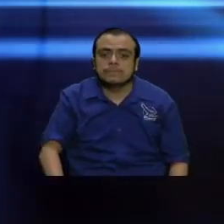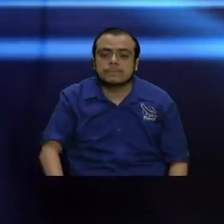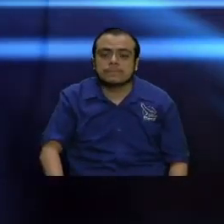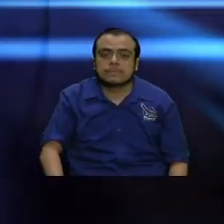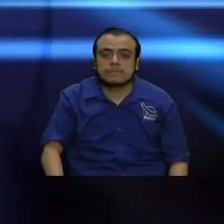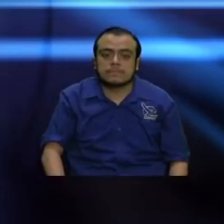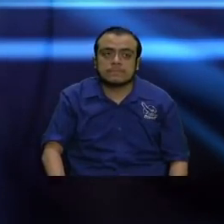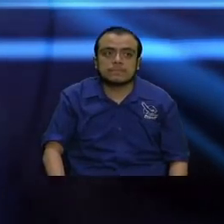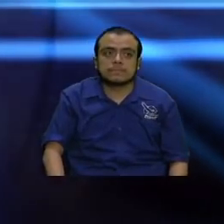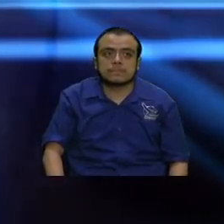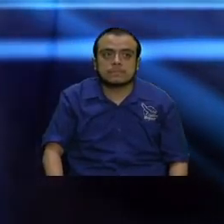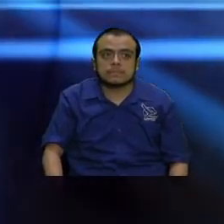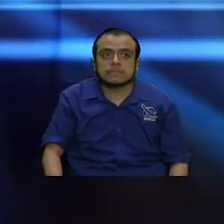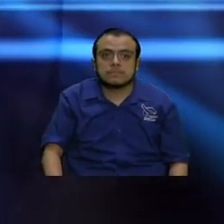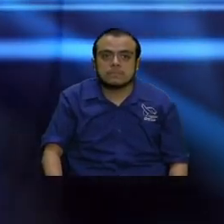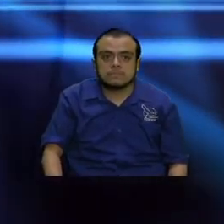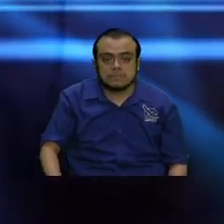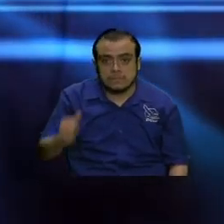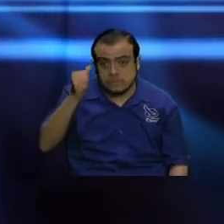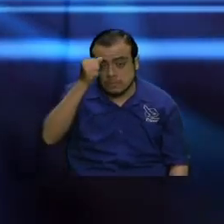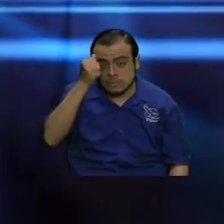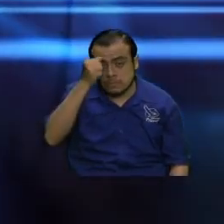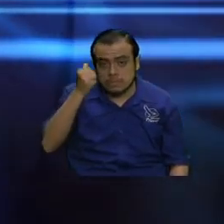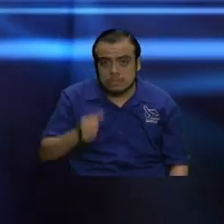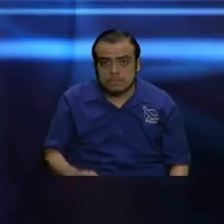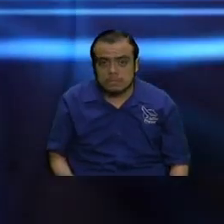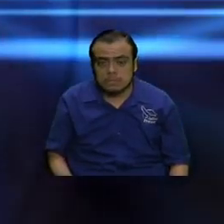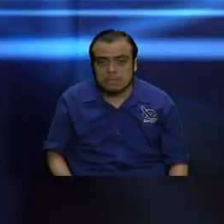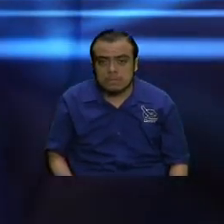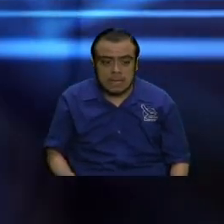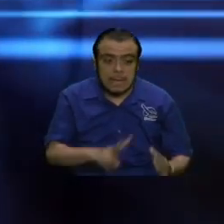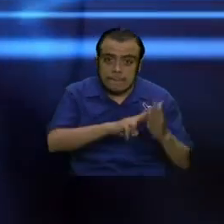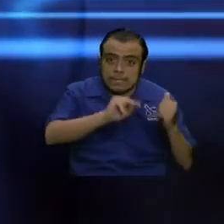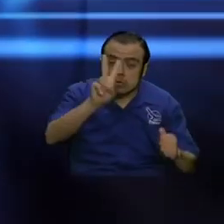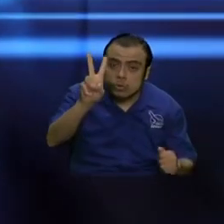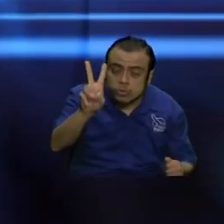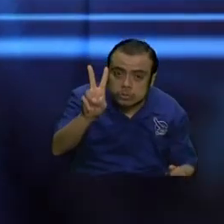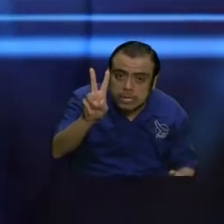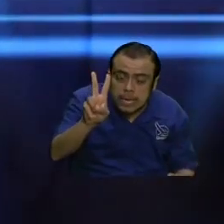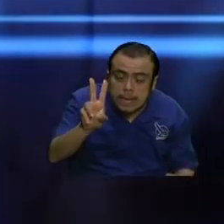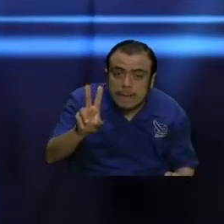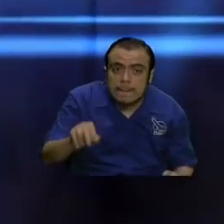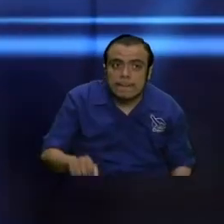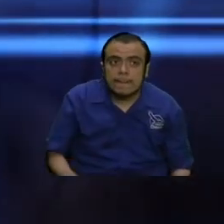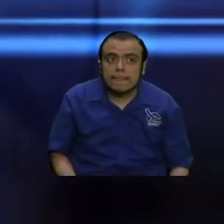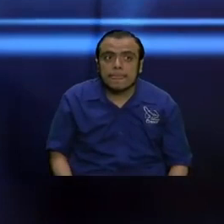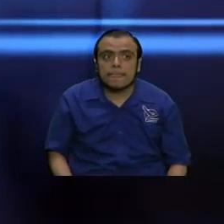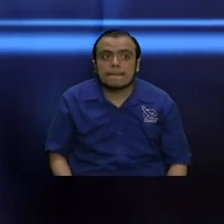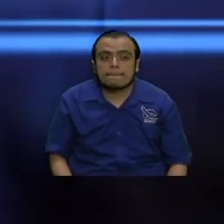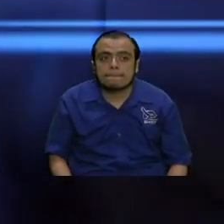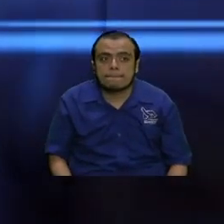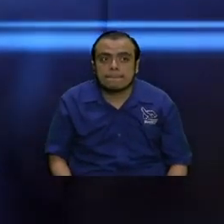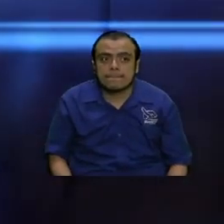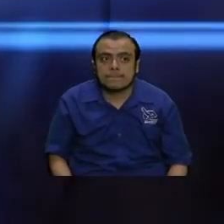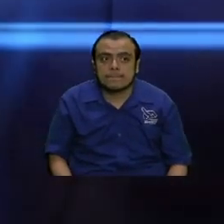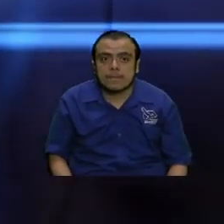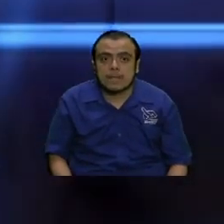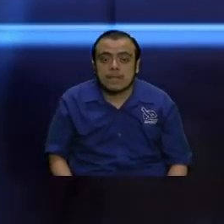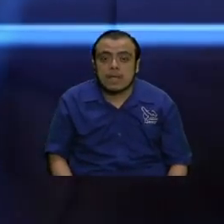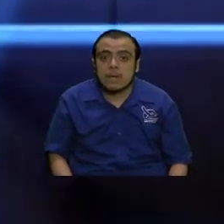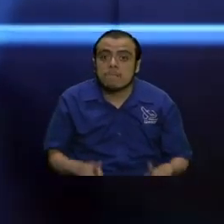Pero ahora mire cómo se van a dar esas cosas. Verso 2. Mediante, mediante,